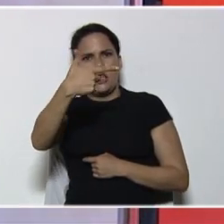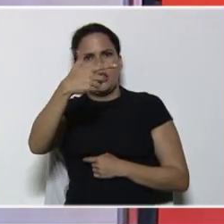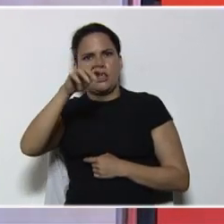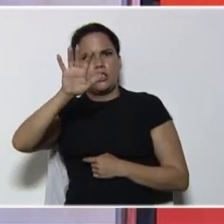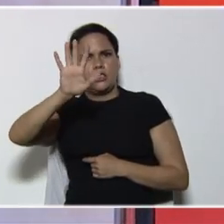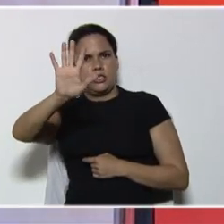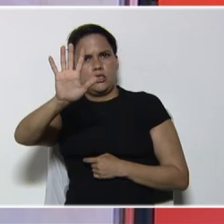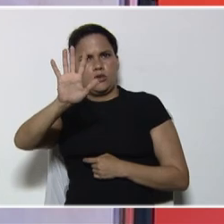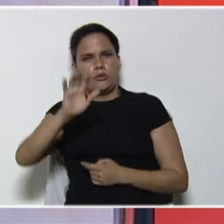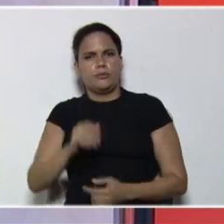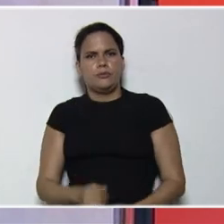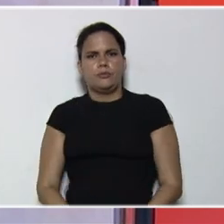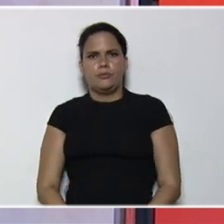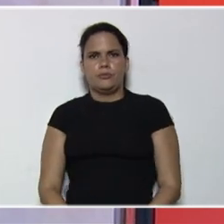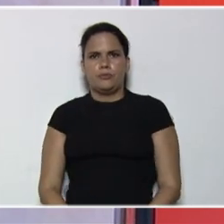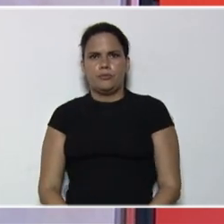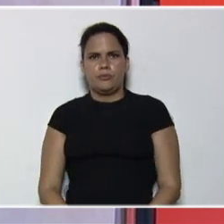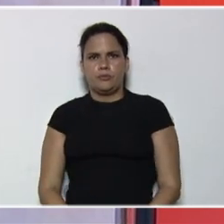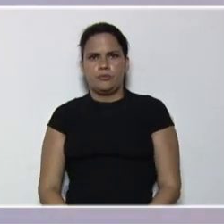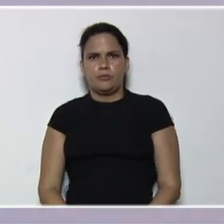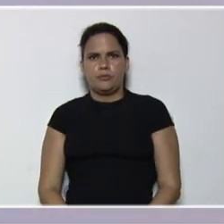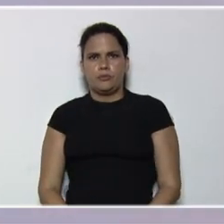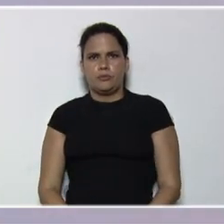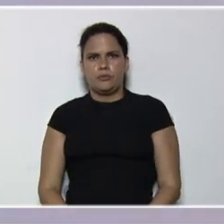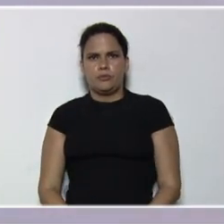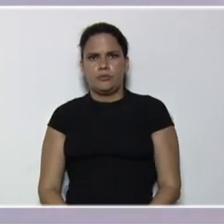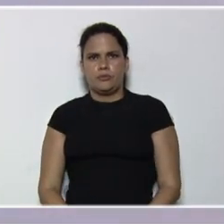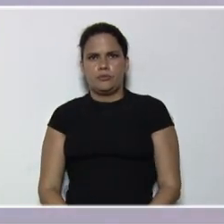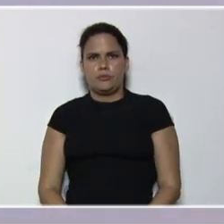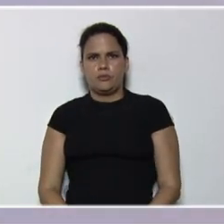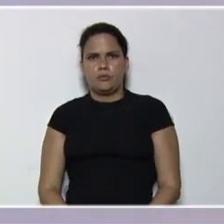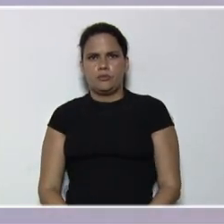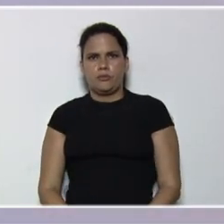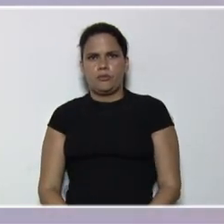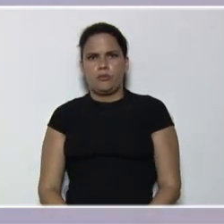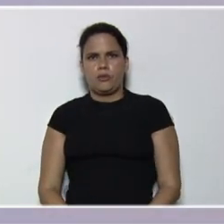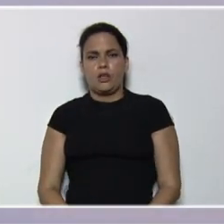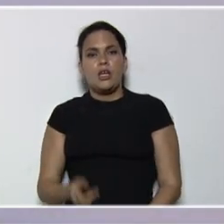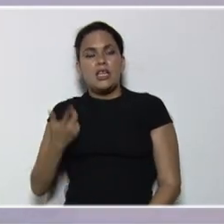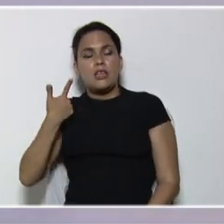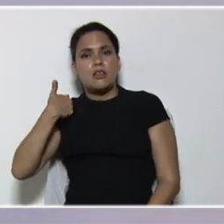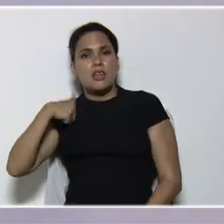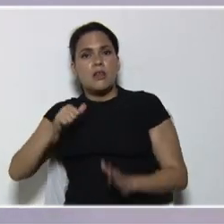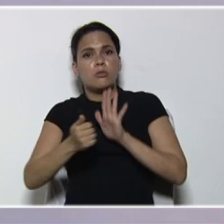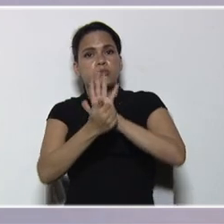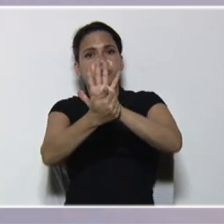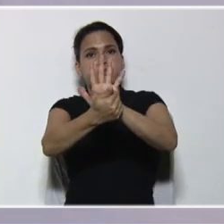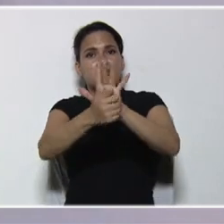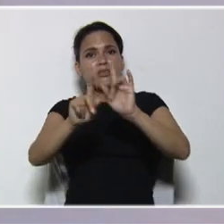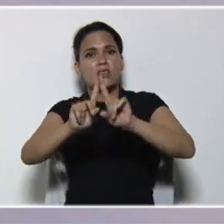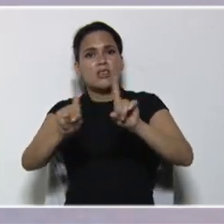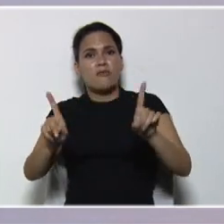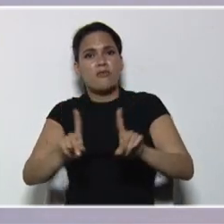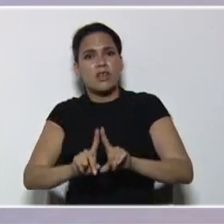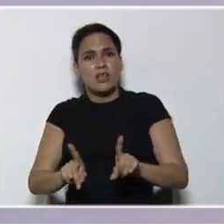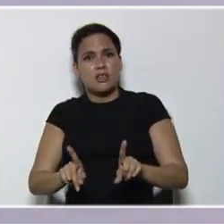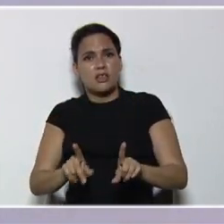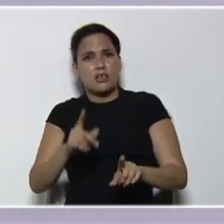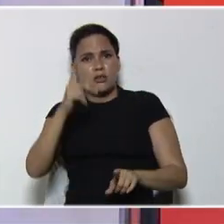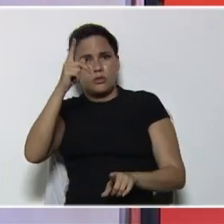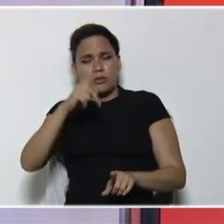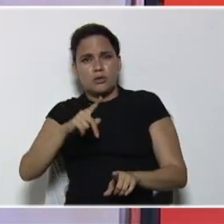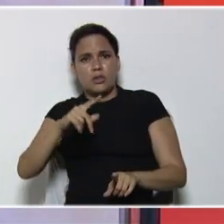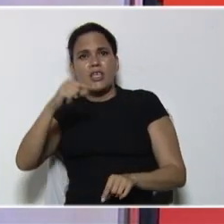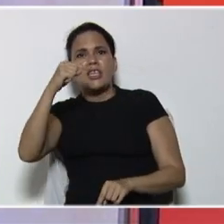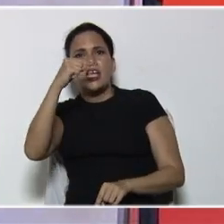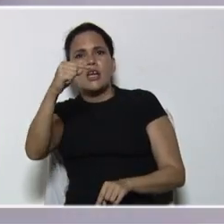entre 5, tenemos signos diferentes, nos queda negativo, y 25